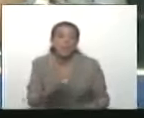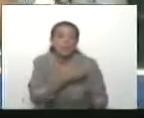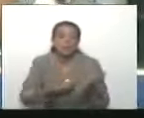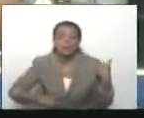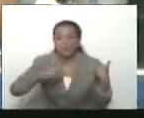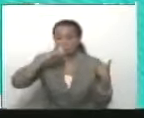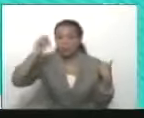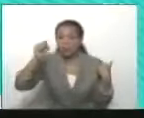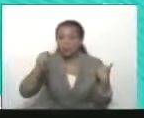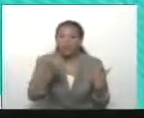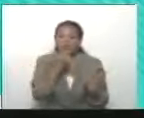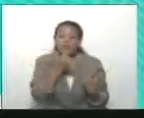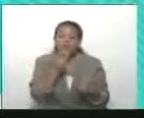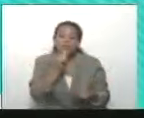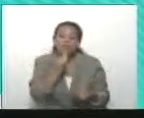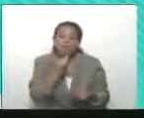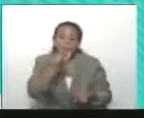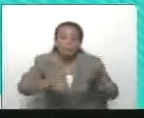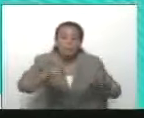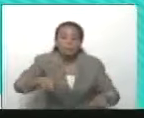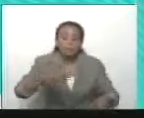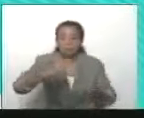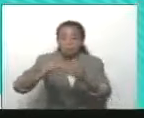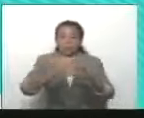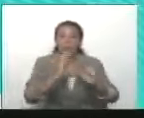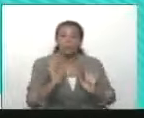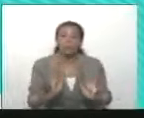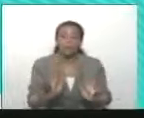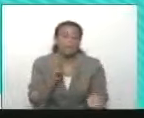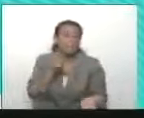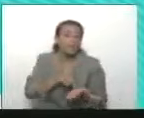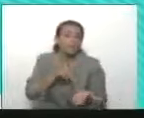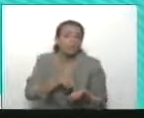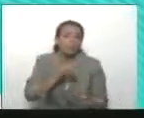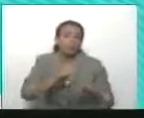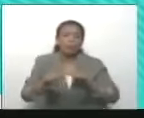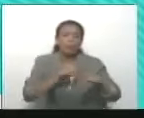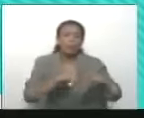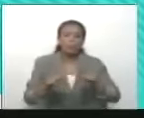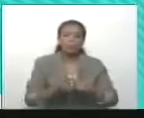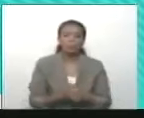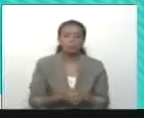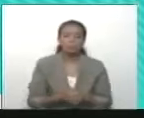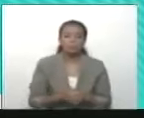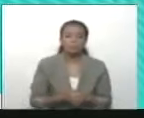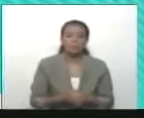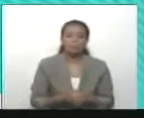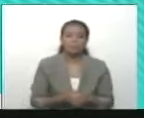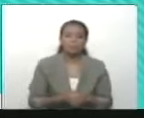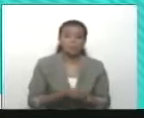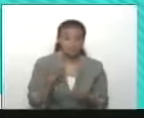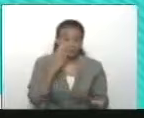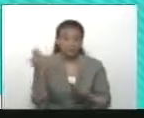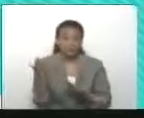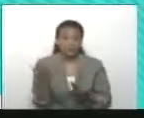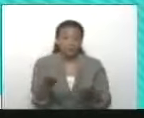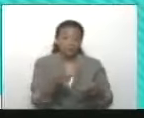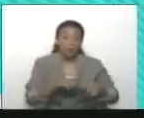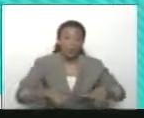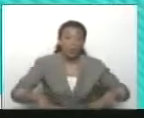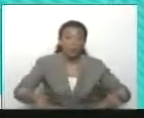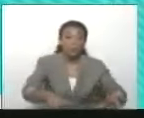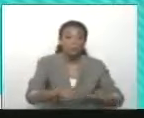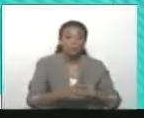Fuimos a elecciones parlamentarias. participó una parte importante de la oposición.